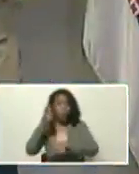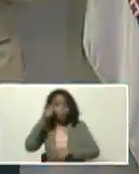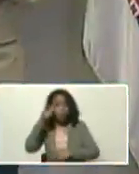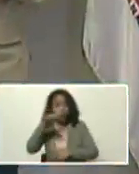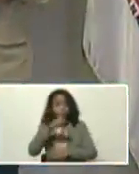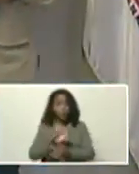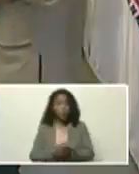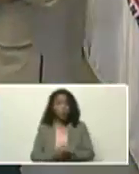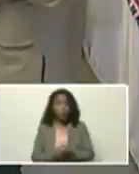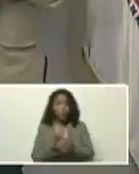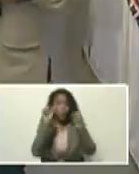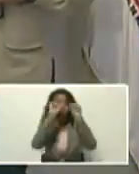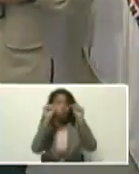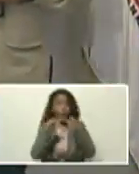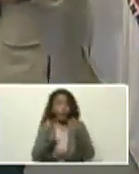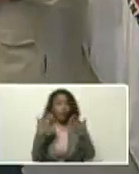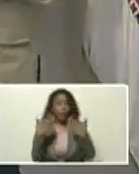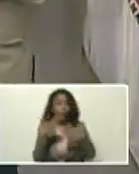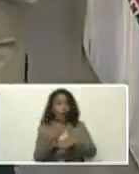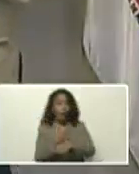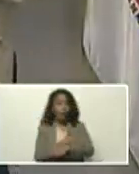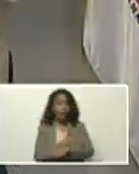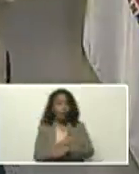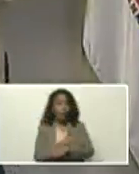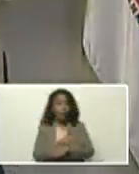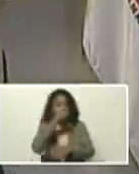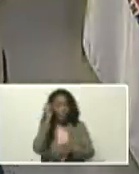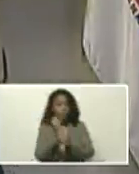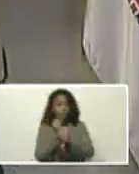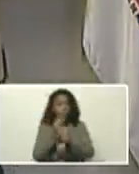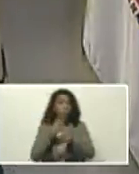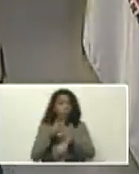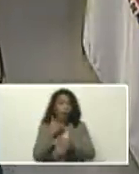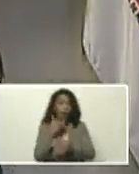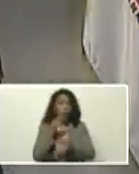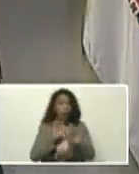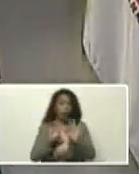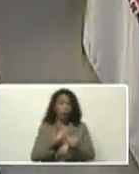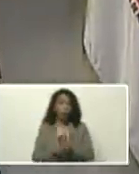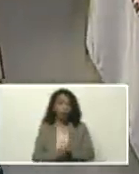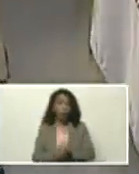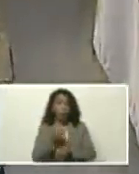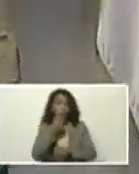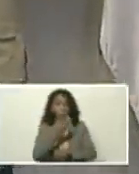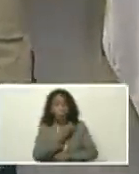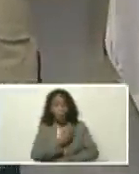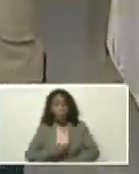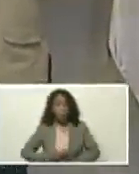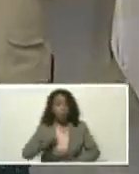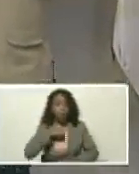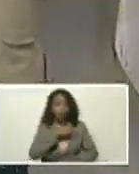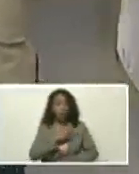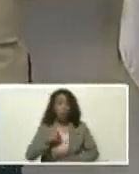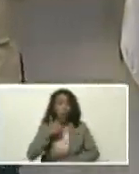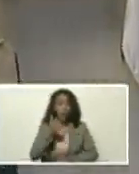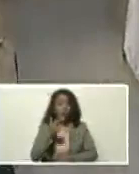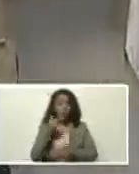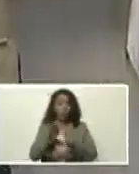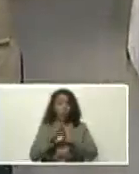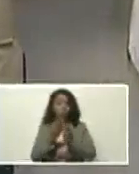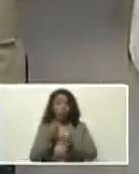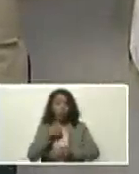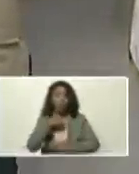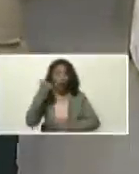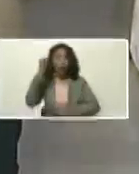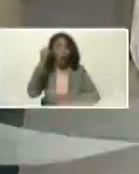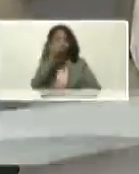pueblo, los sistemas de alerta temprana, y la gestión de riesgos. Bueno, presidente, desde aquí, queremos decirle al mundo, que tenemos